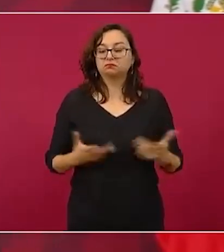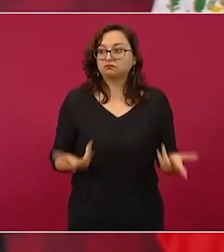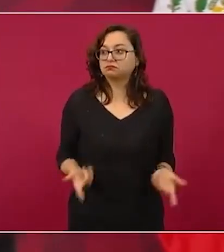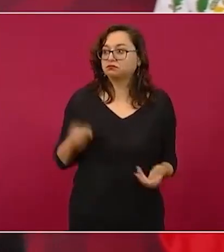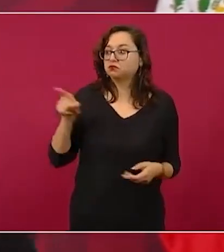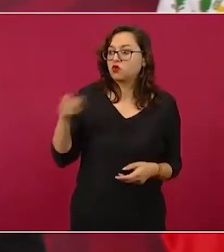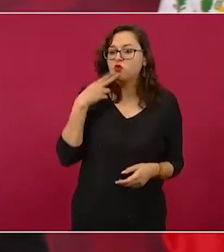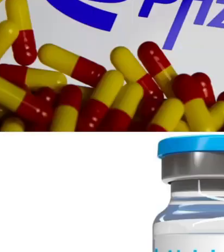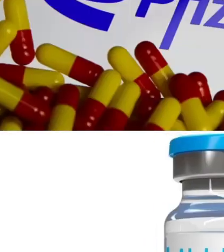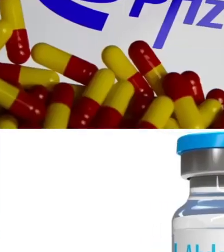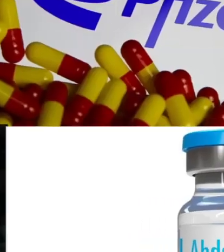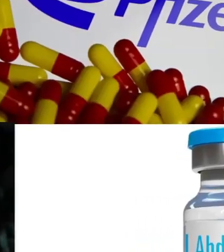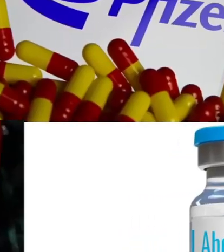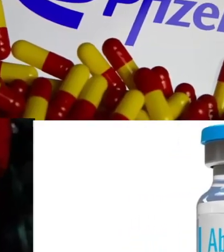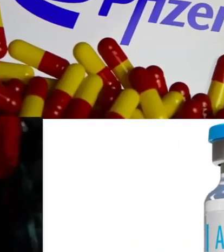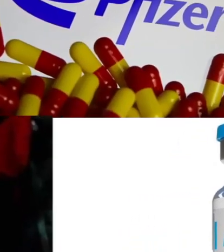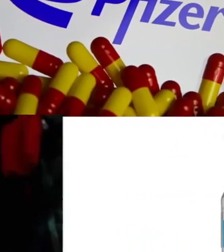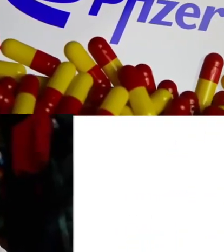confianza en él.